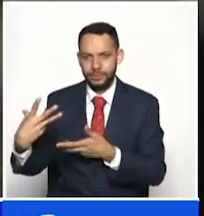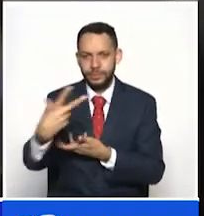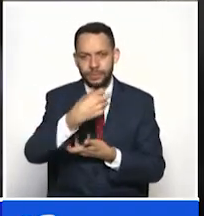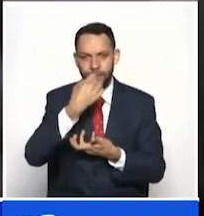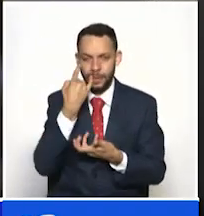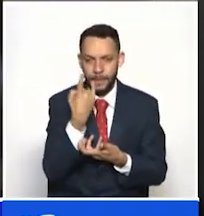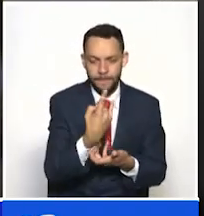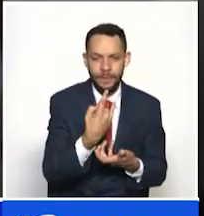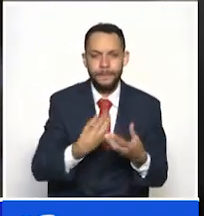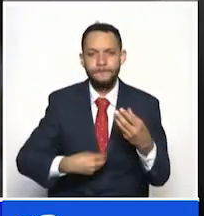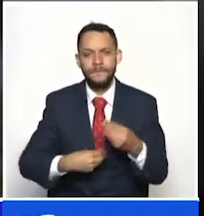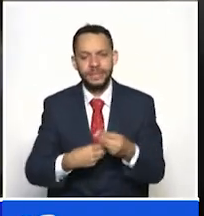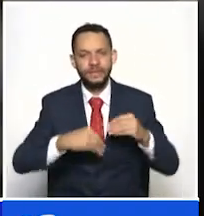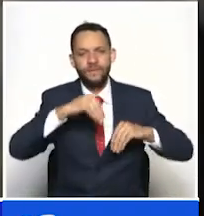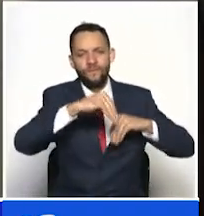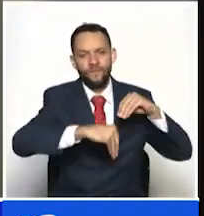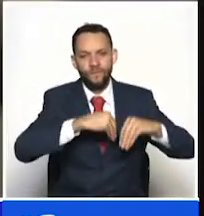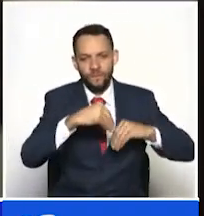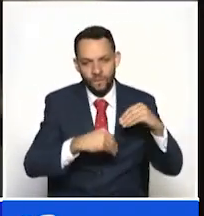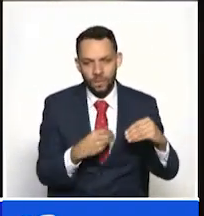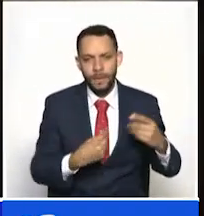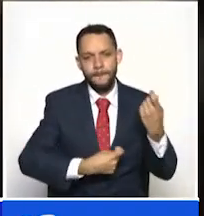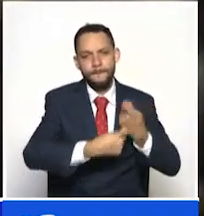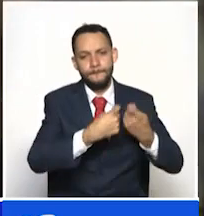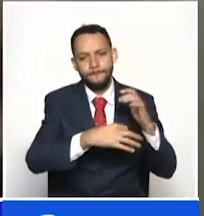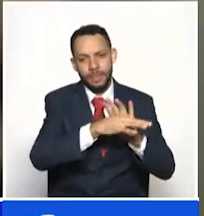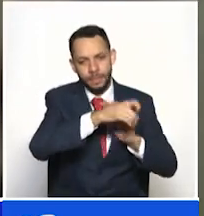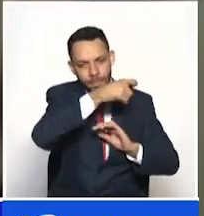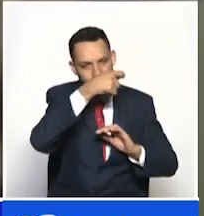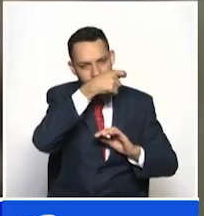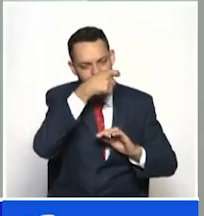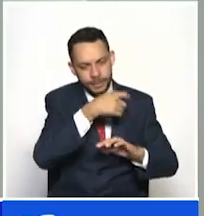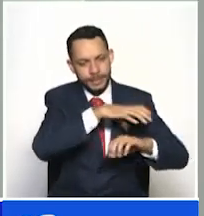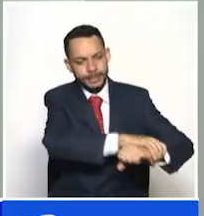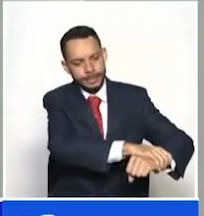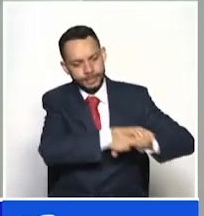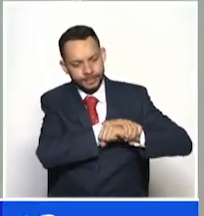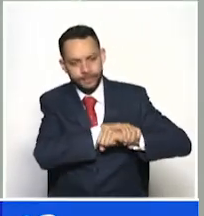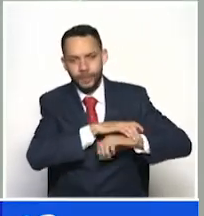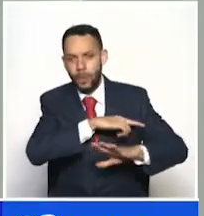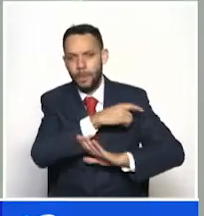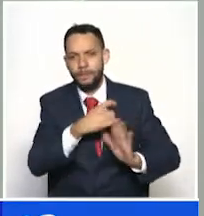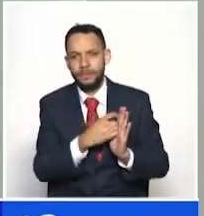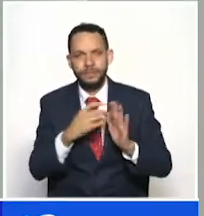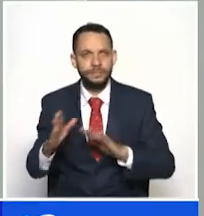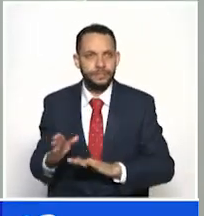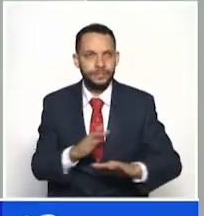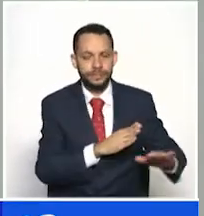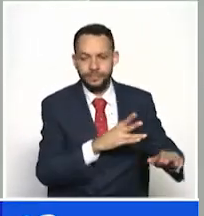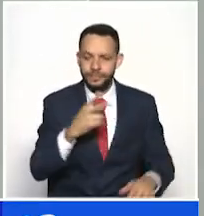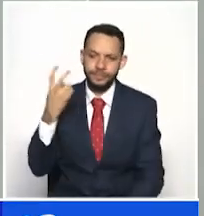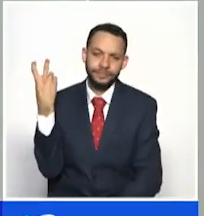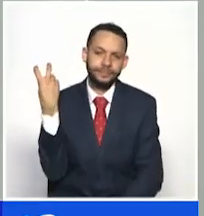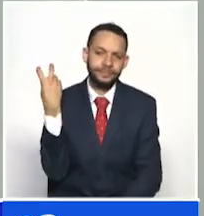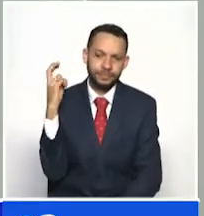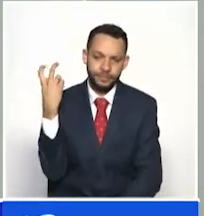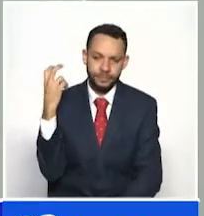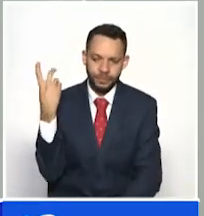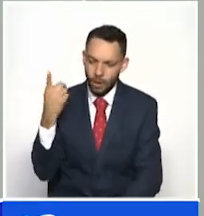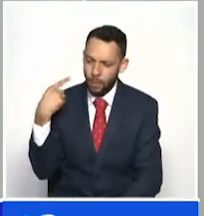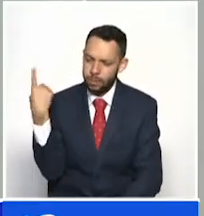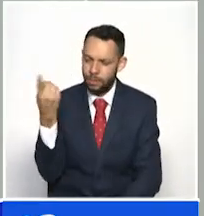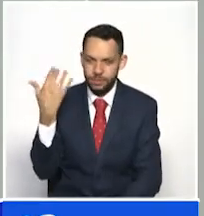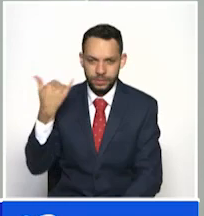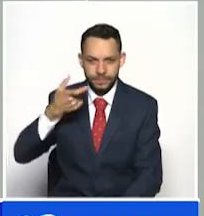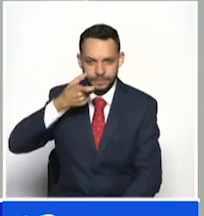y tráfico, fabricación o porte de estupefacientes. Es que en coordinación con la Fiscalía General de la Nación se realizan tres